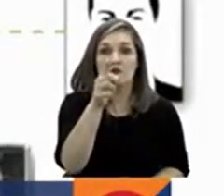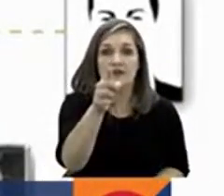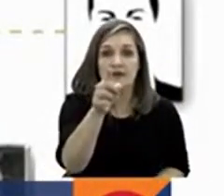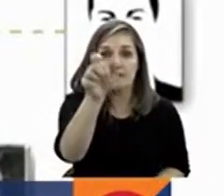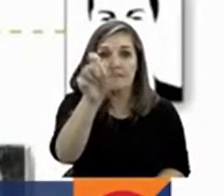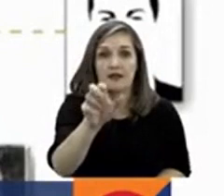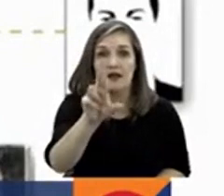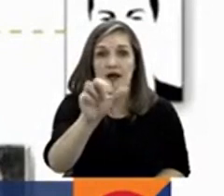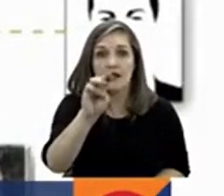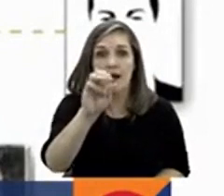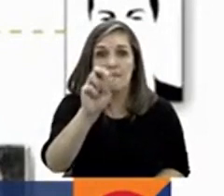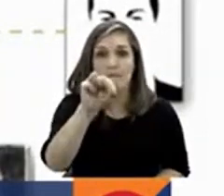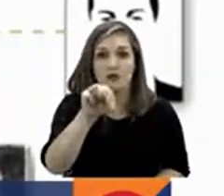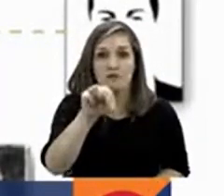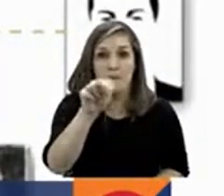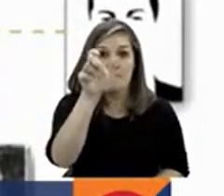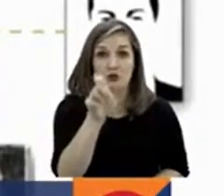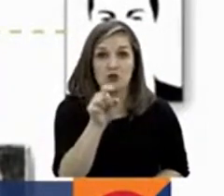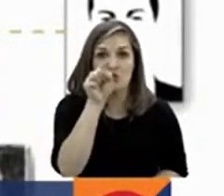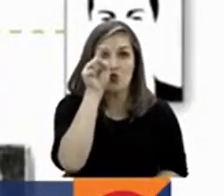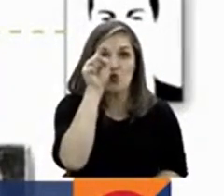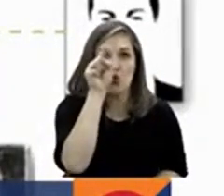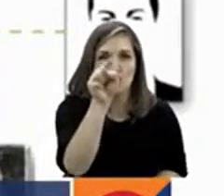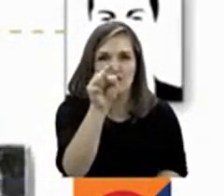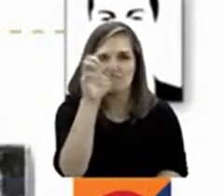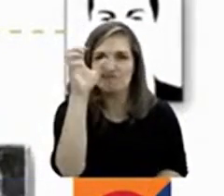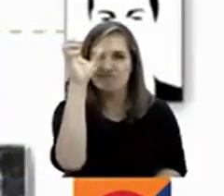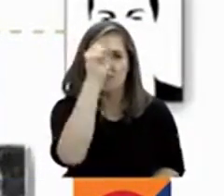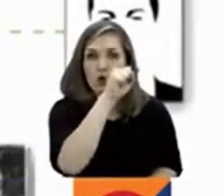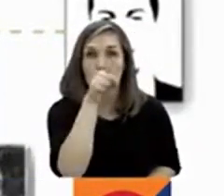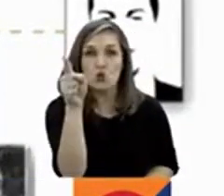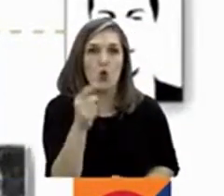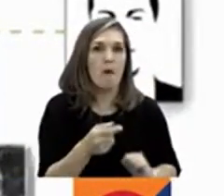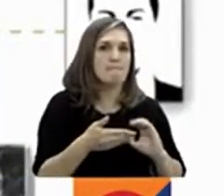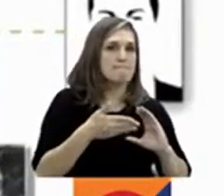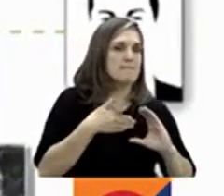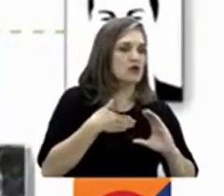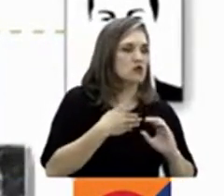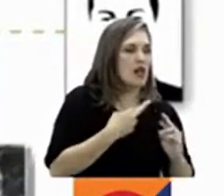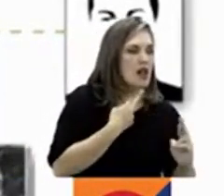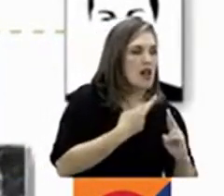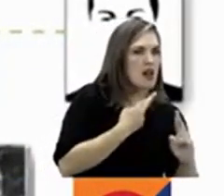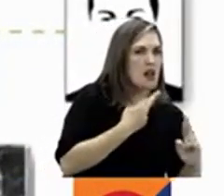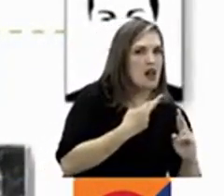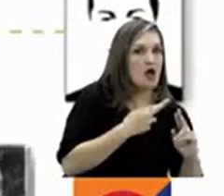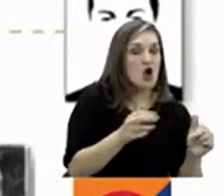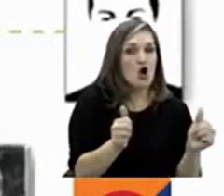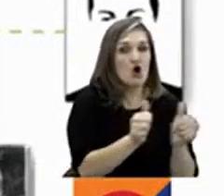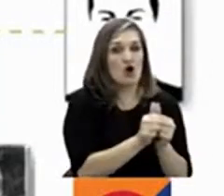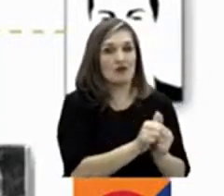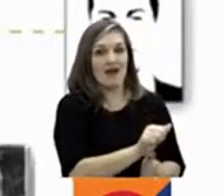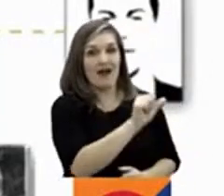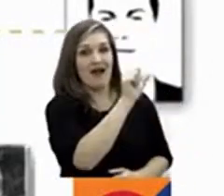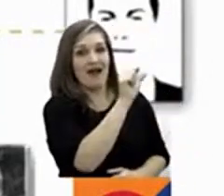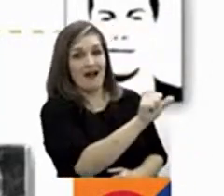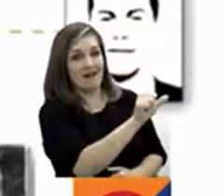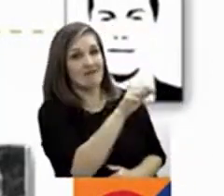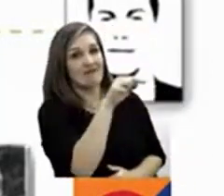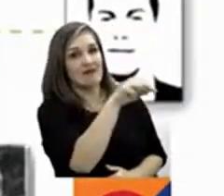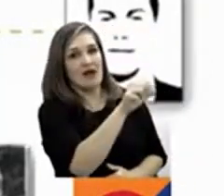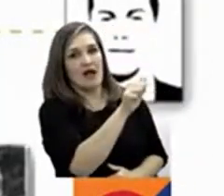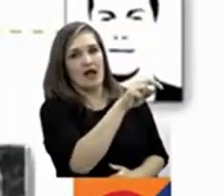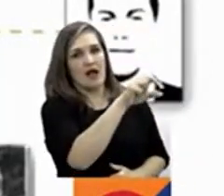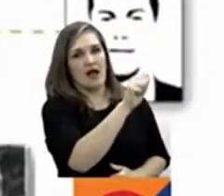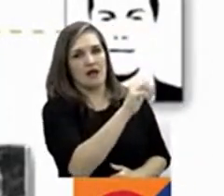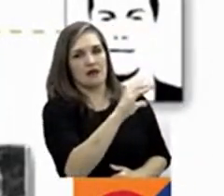indicaba que tenía una relación muy personal o personalísima con la señora Ana